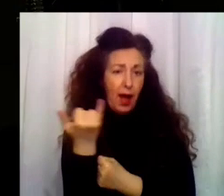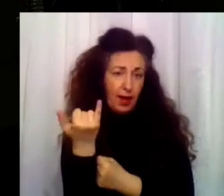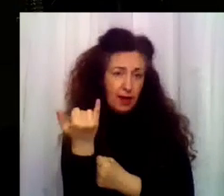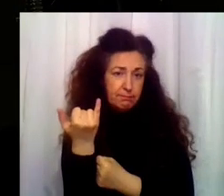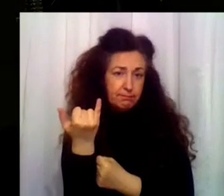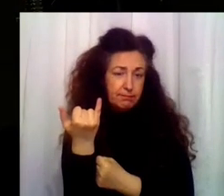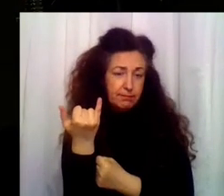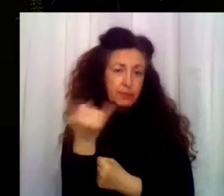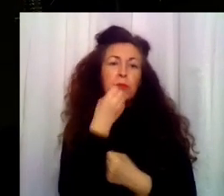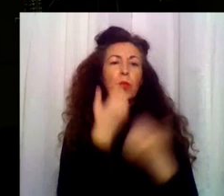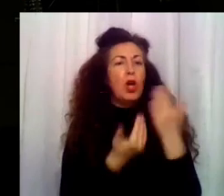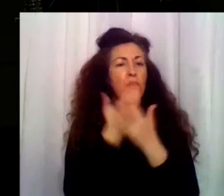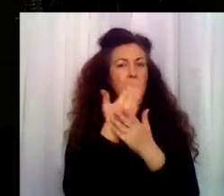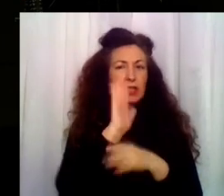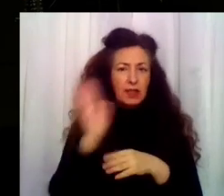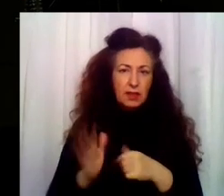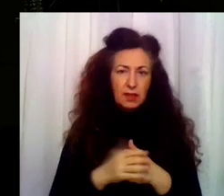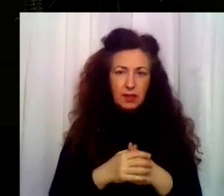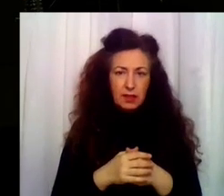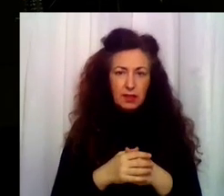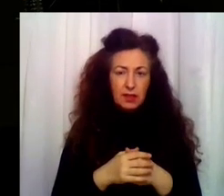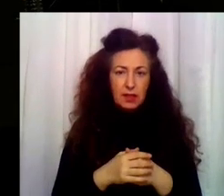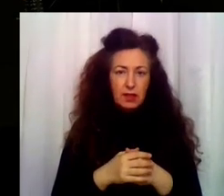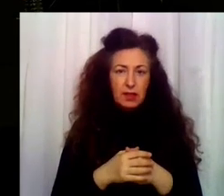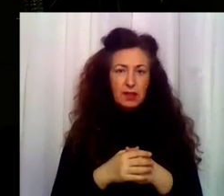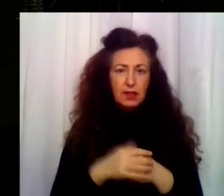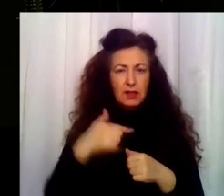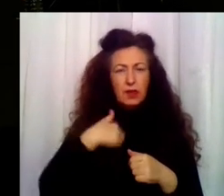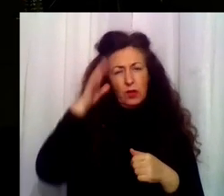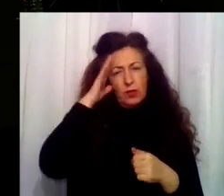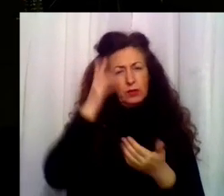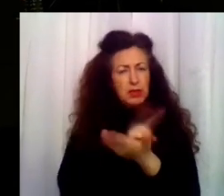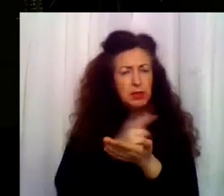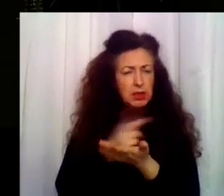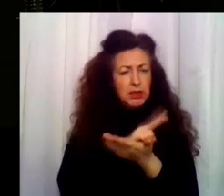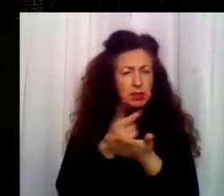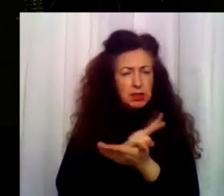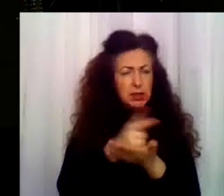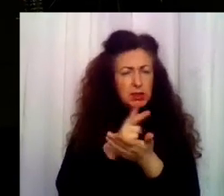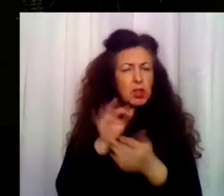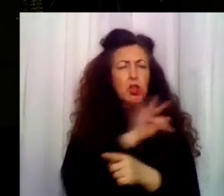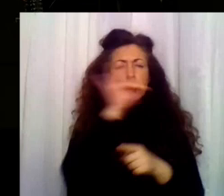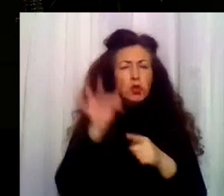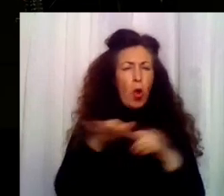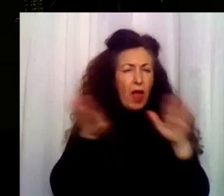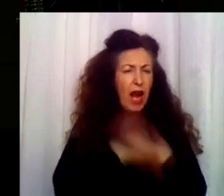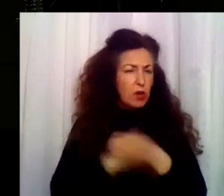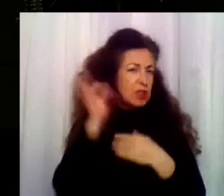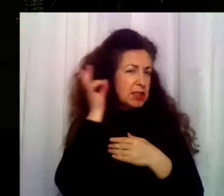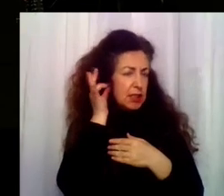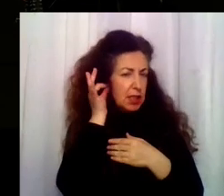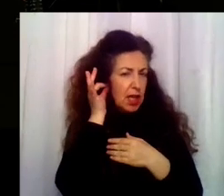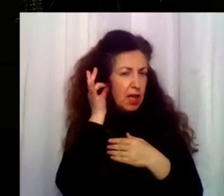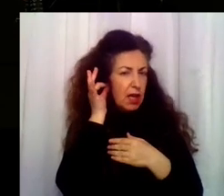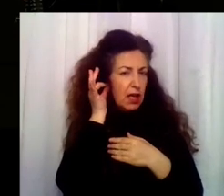No duermo, no duermo y pienso toda la noche. ¿En qué piensas? Sí que duerme, ¿eh? ¿Y tú qué sabes? Hombre, te escucho.